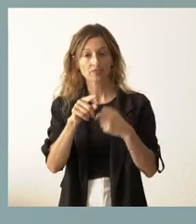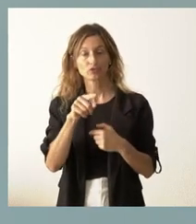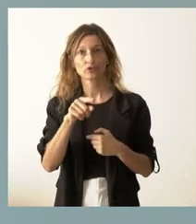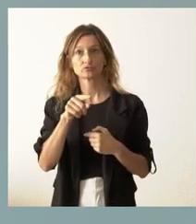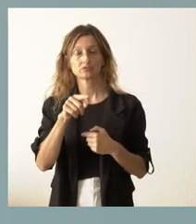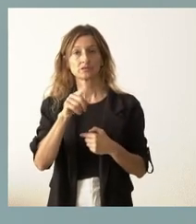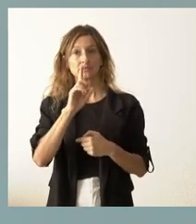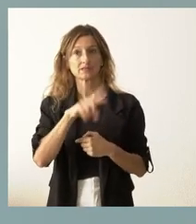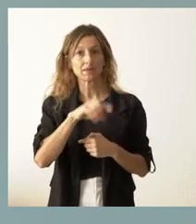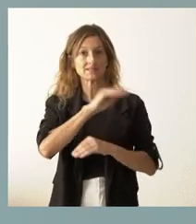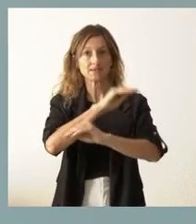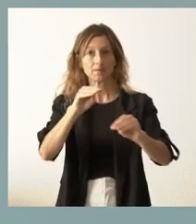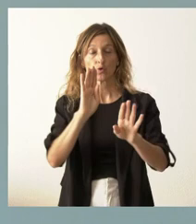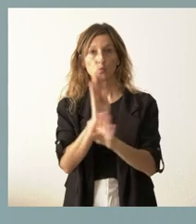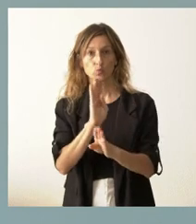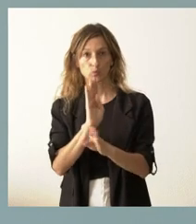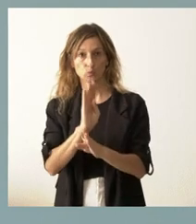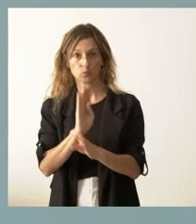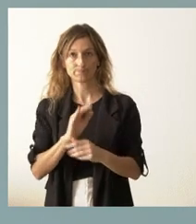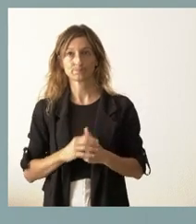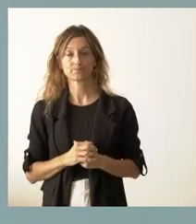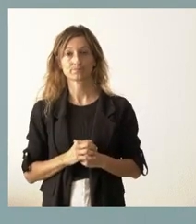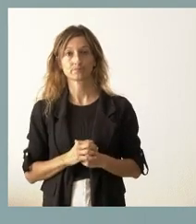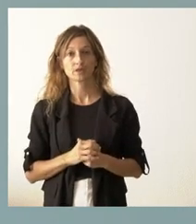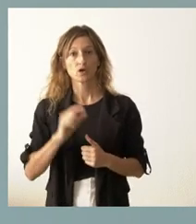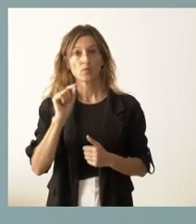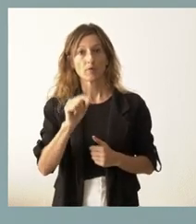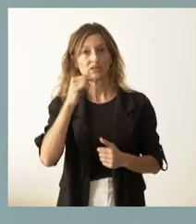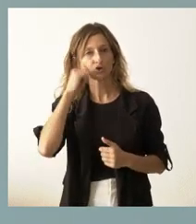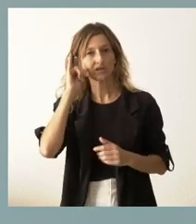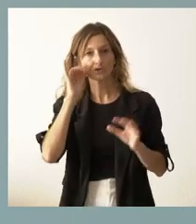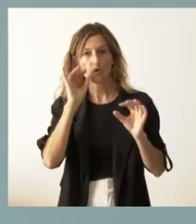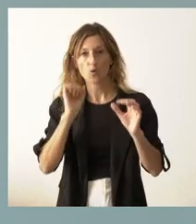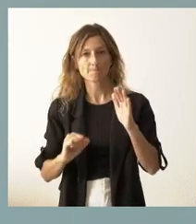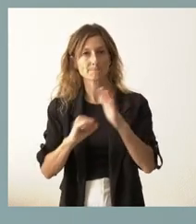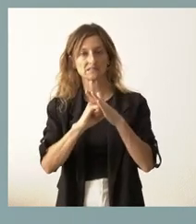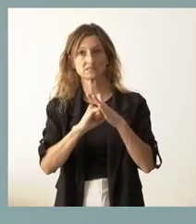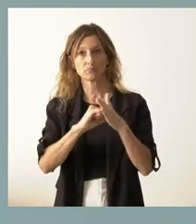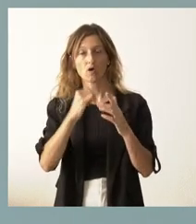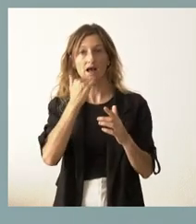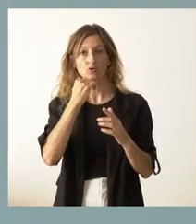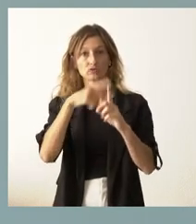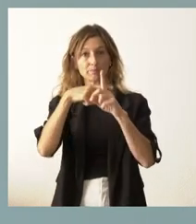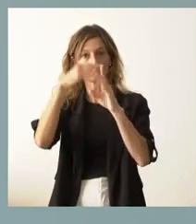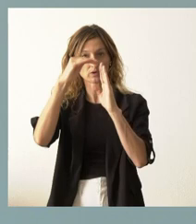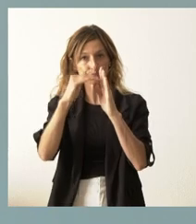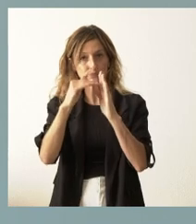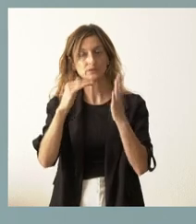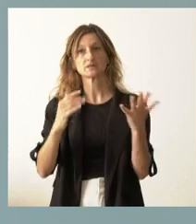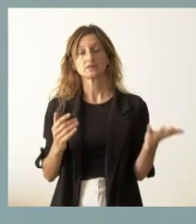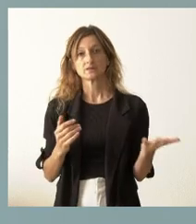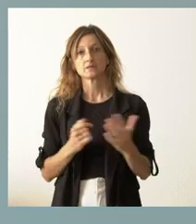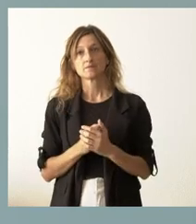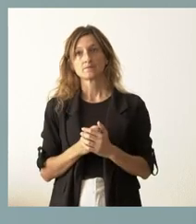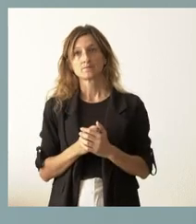de un llamamiento nuevo a la prudencia. Estamos en un momento de máximo riesgo, aunque es verdad que han bajado algo las temperaturas. Todo